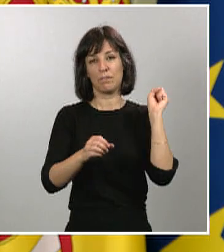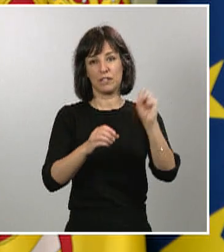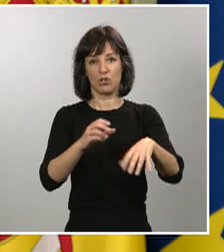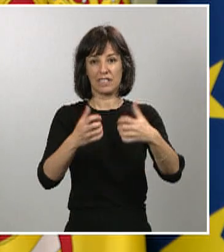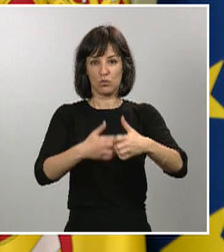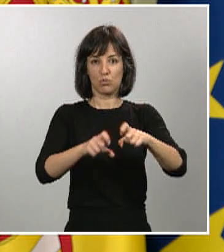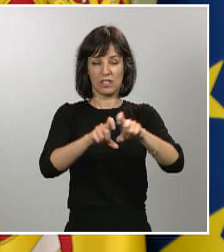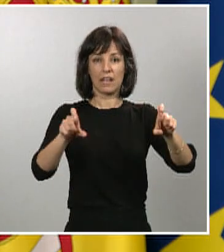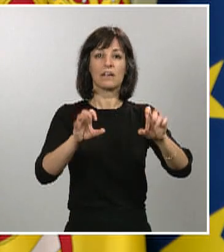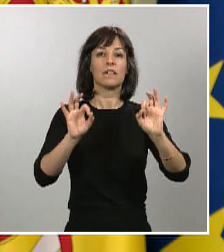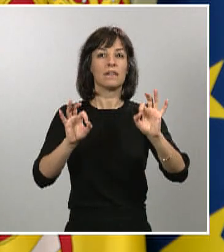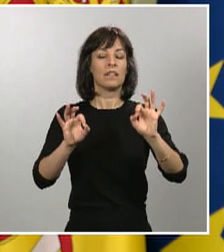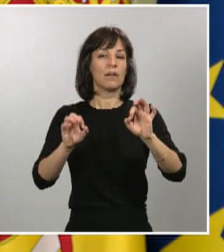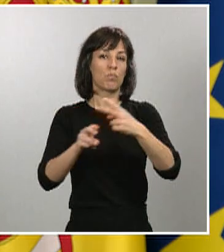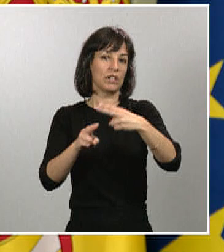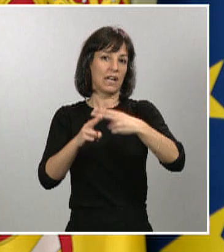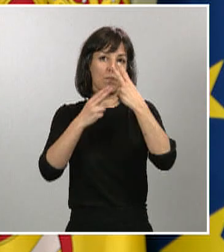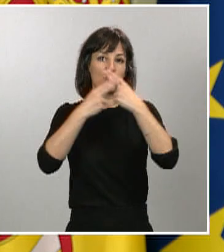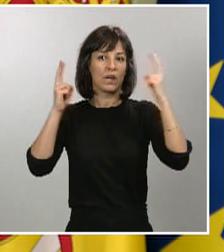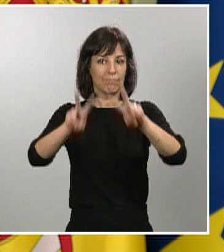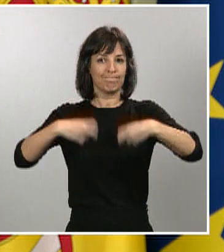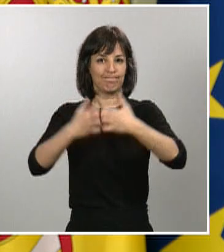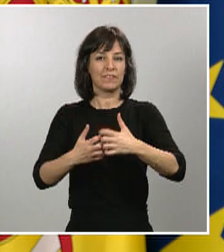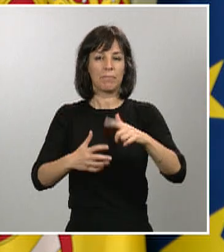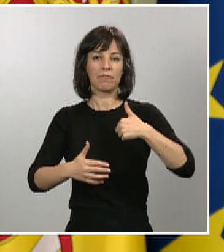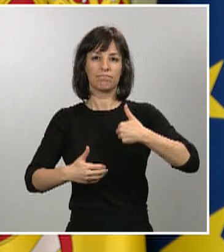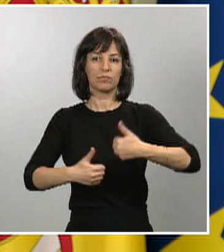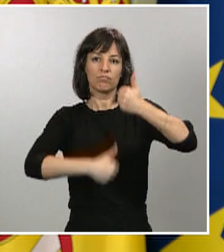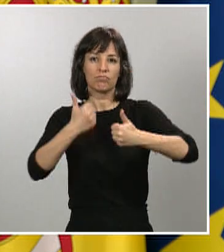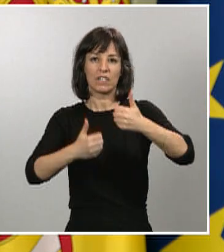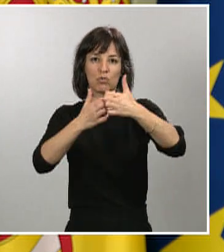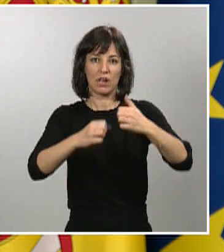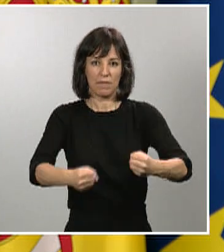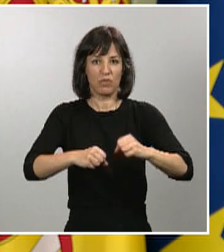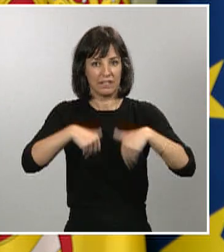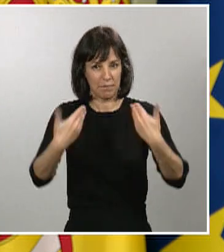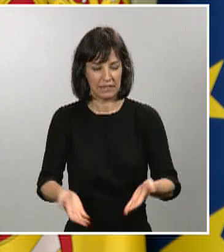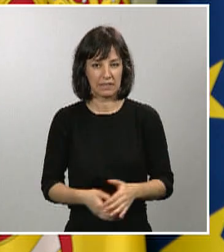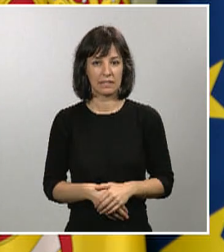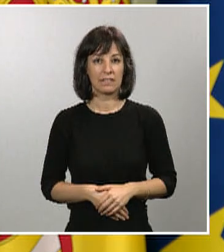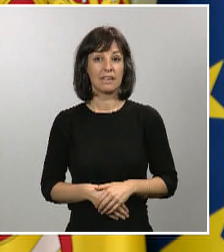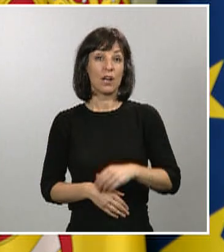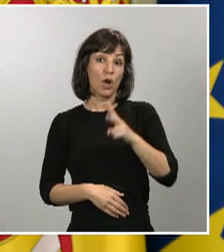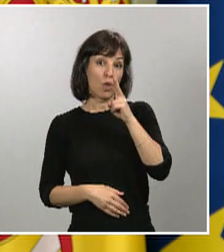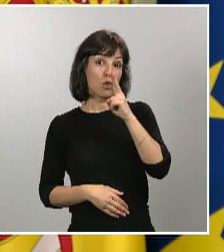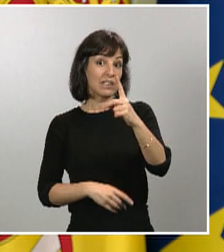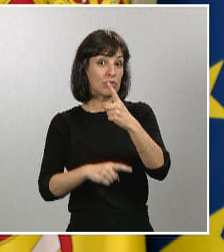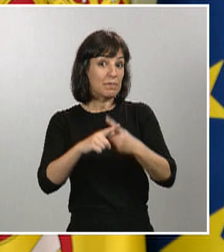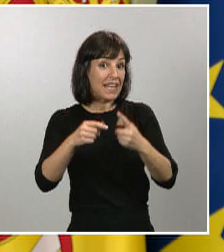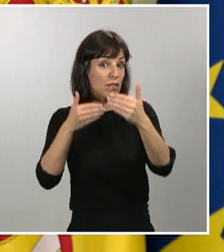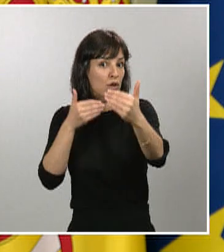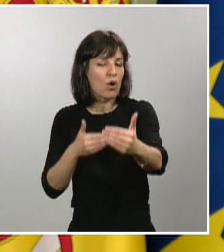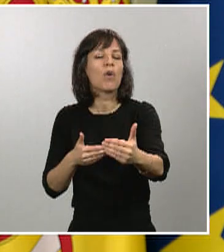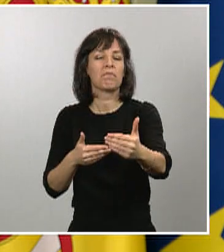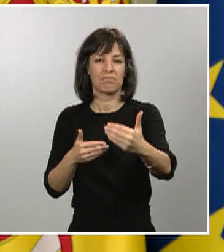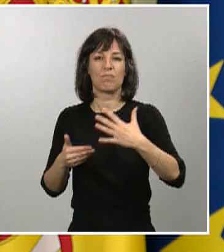reindustrialización y fortalecimiento de la competitividad industrial. Durante un plazo de dos años y medio se podrán refinanciar los